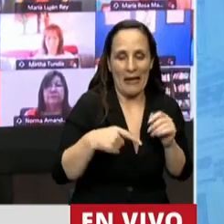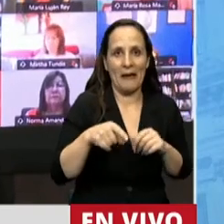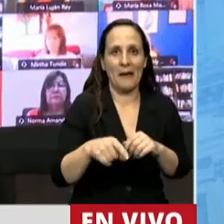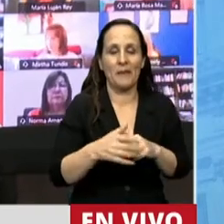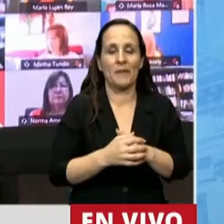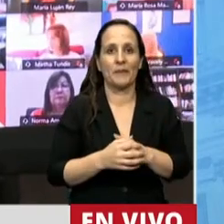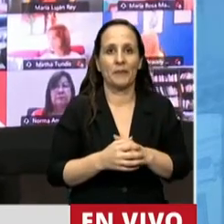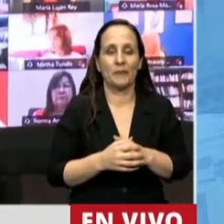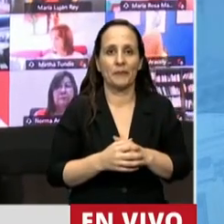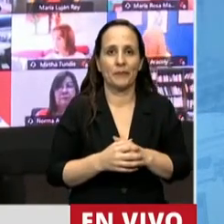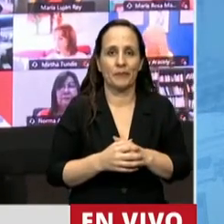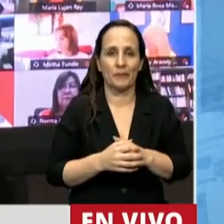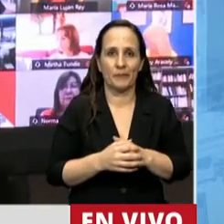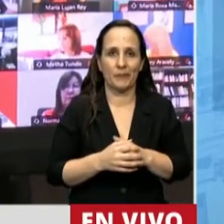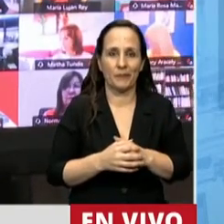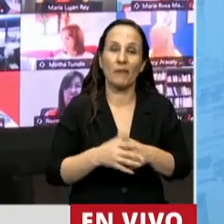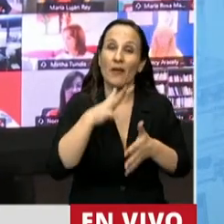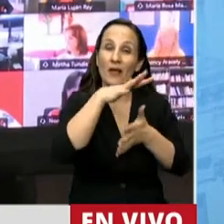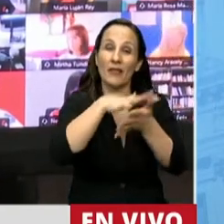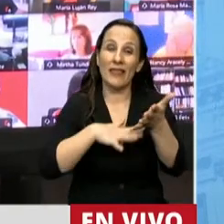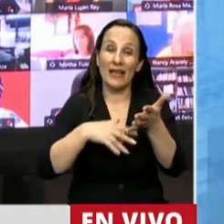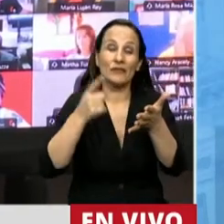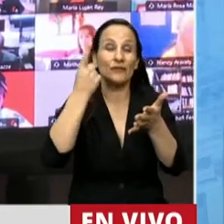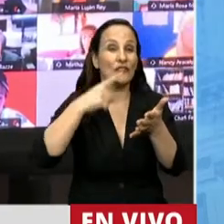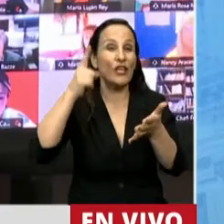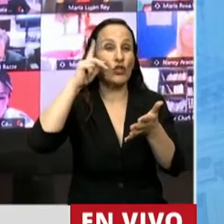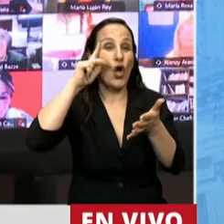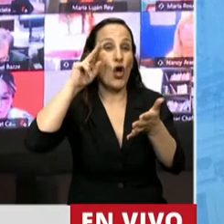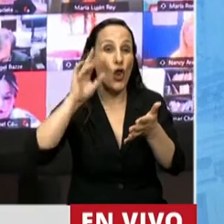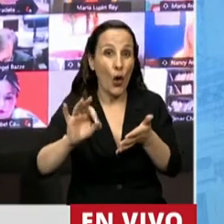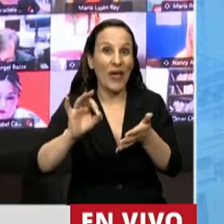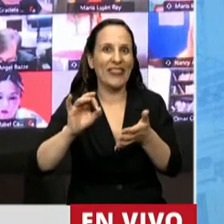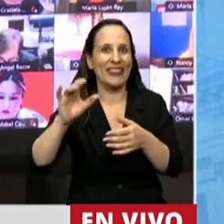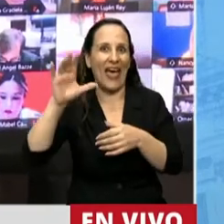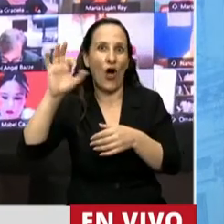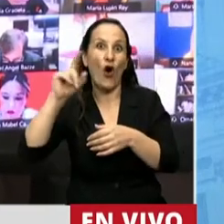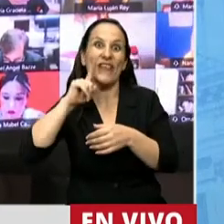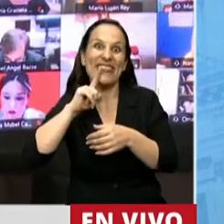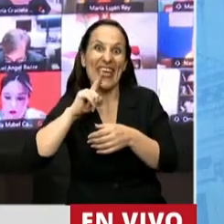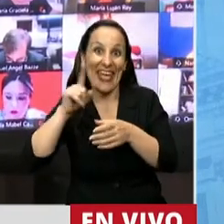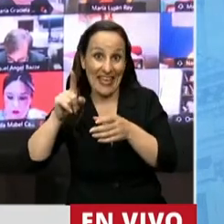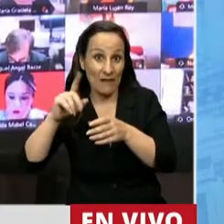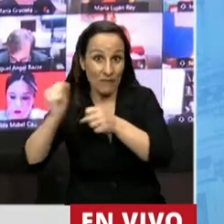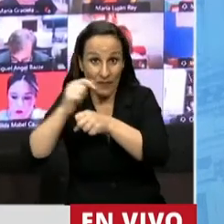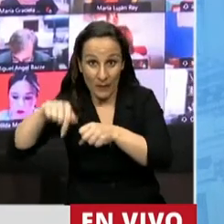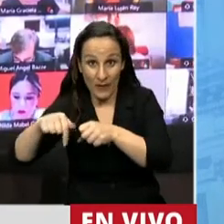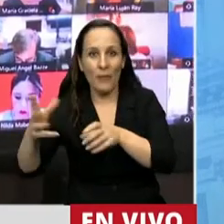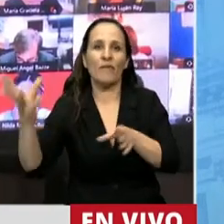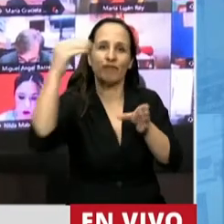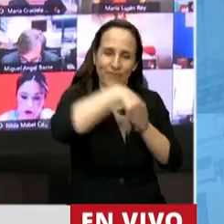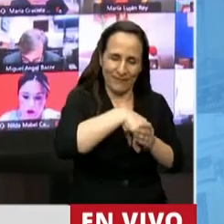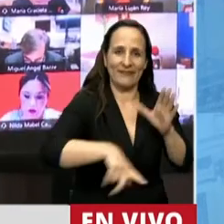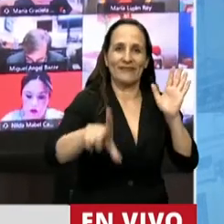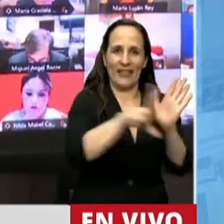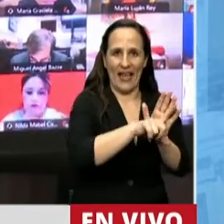este texto del 190 de la OIT pasa a ser parte integrante de nuestra legislación nacional.